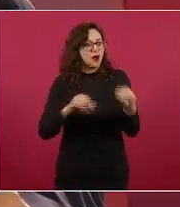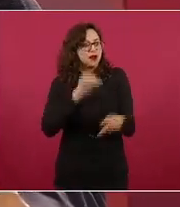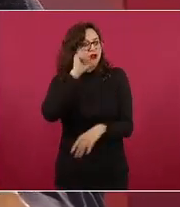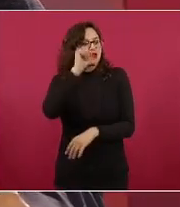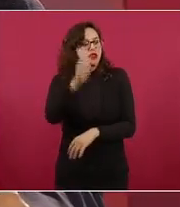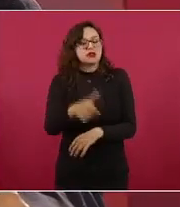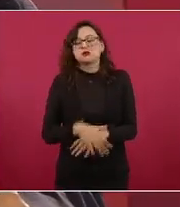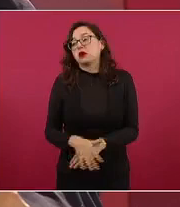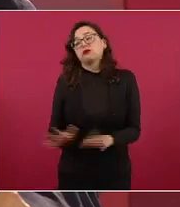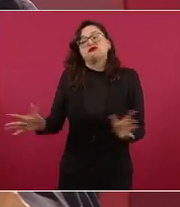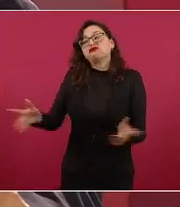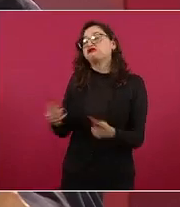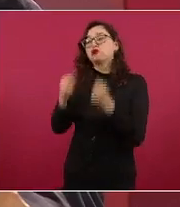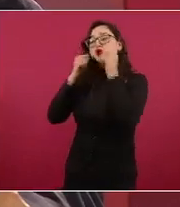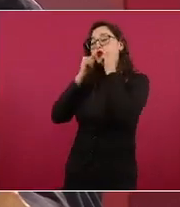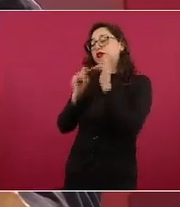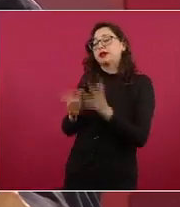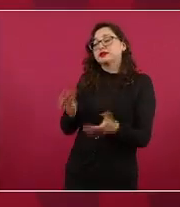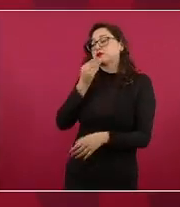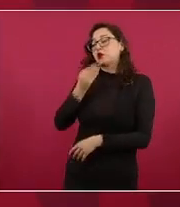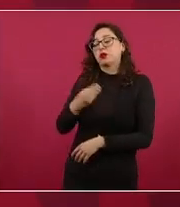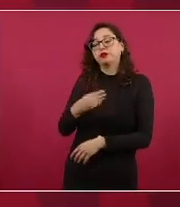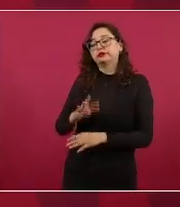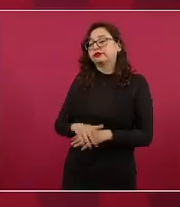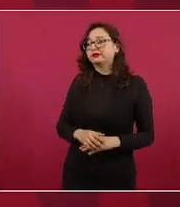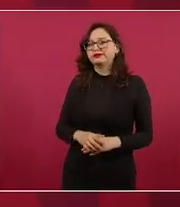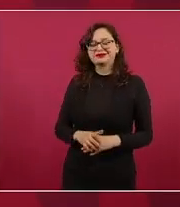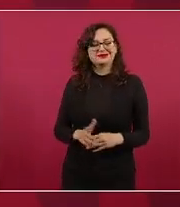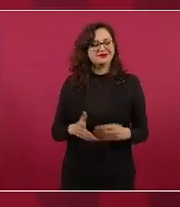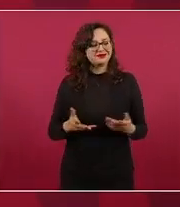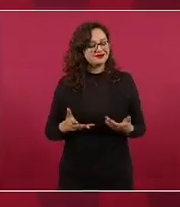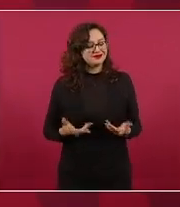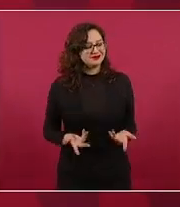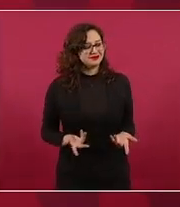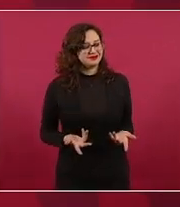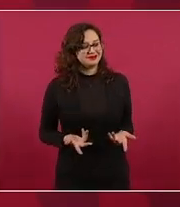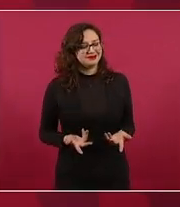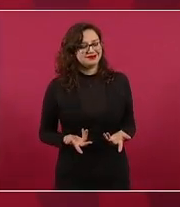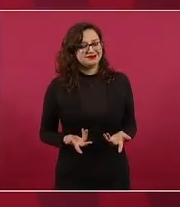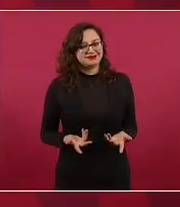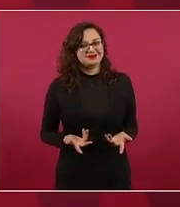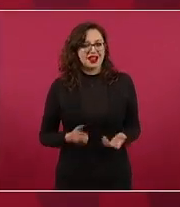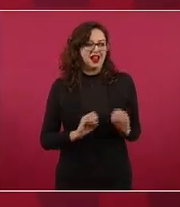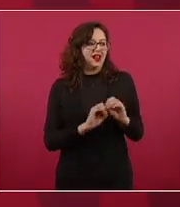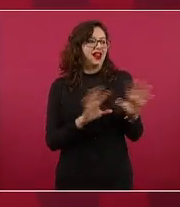pues entonces si se para la economía puede bajar la inflación